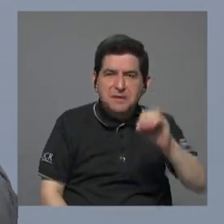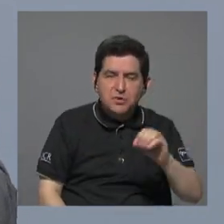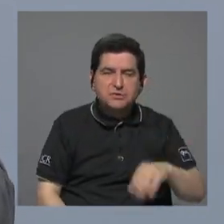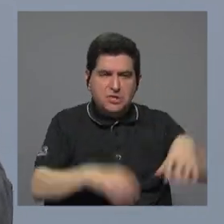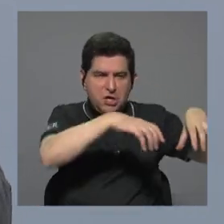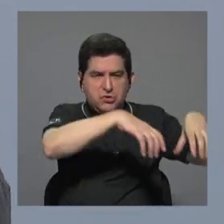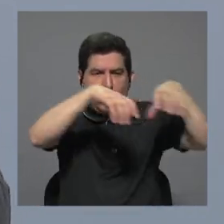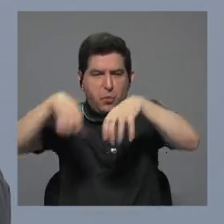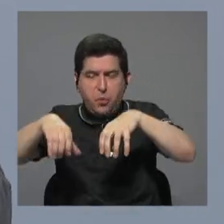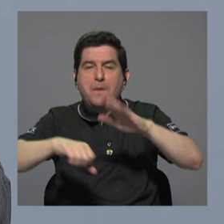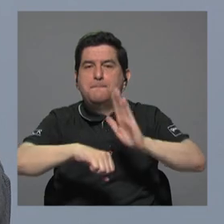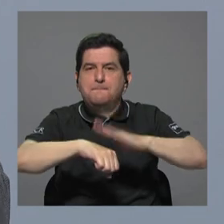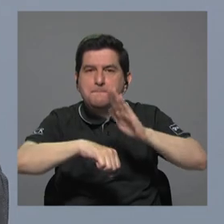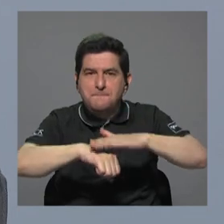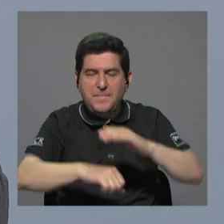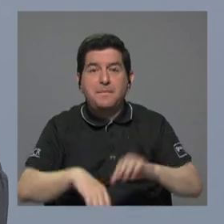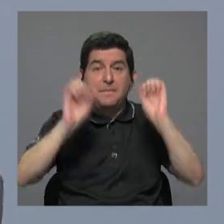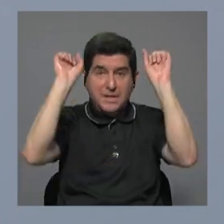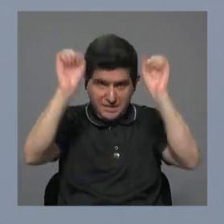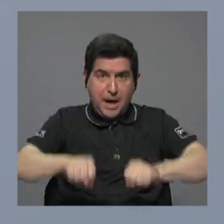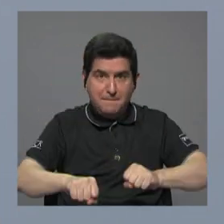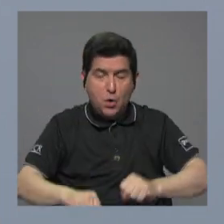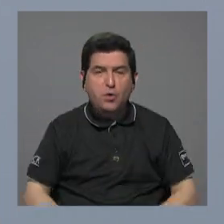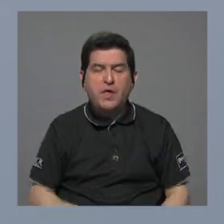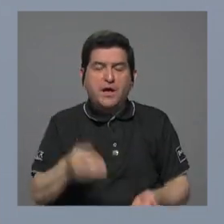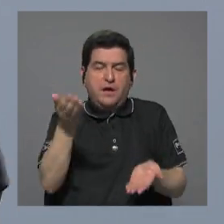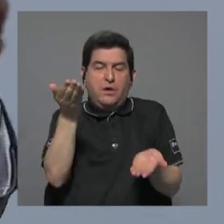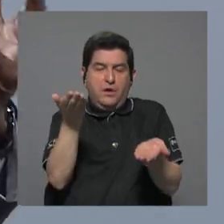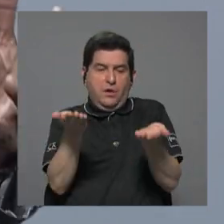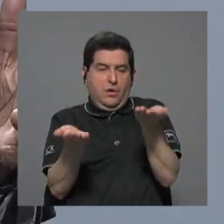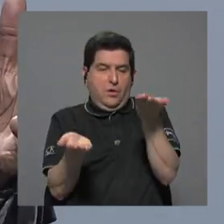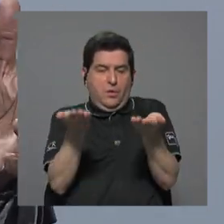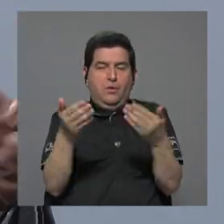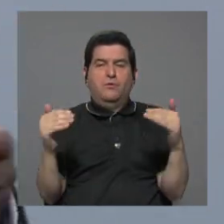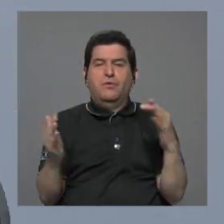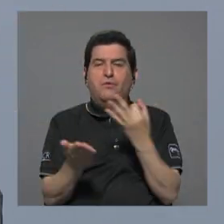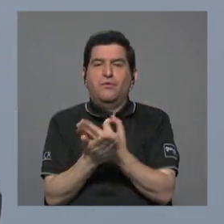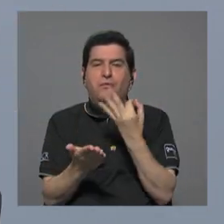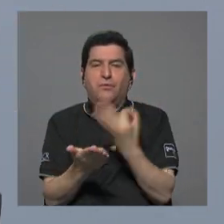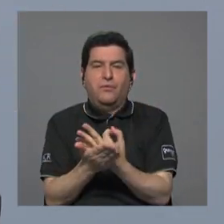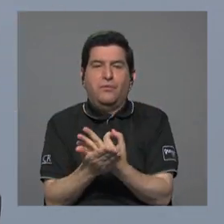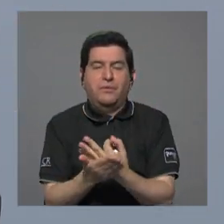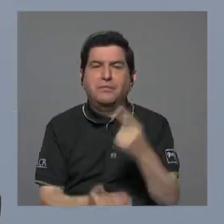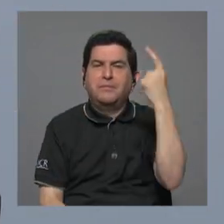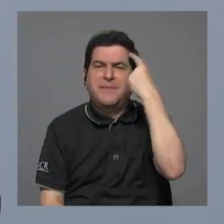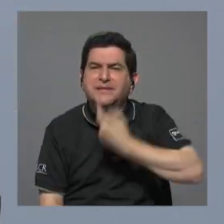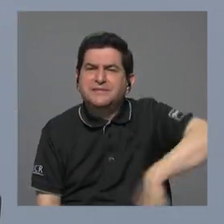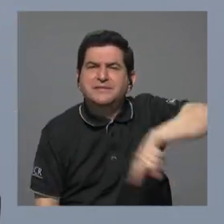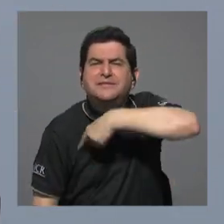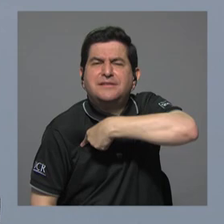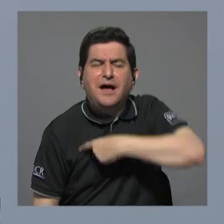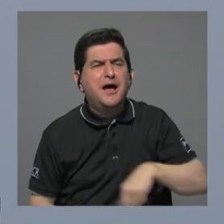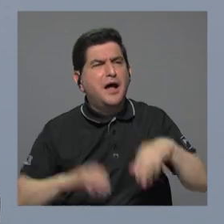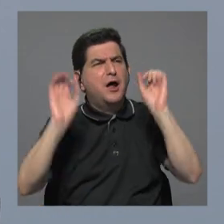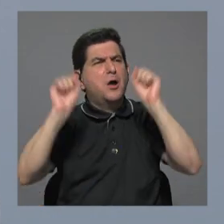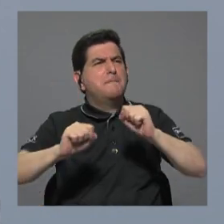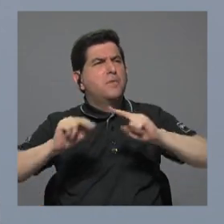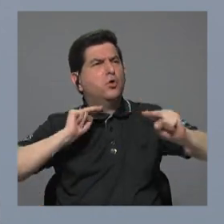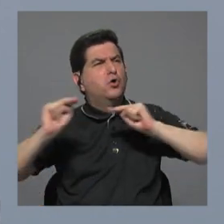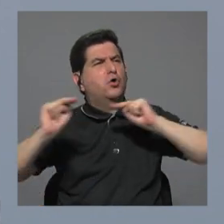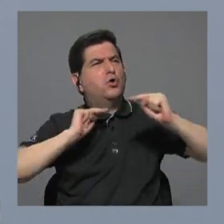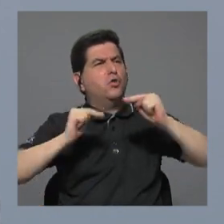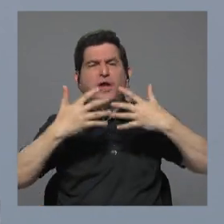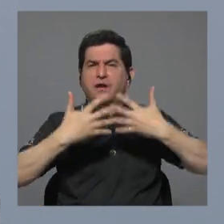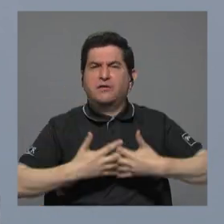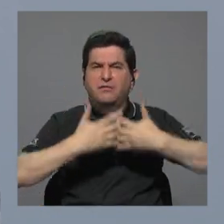carga que le permita alcanzar su equilibrio financiero y entonces pensamos que se podría negociar